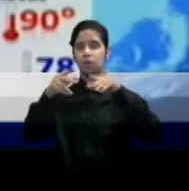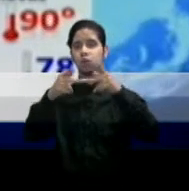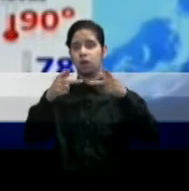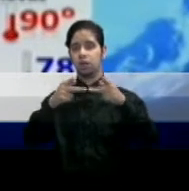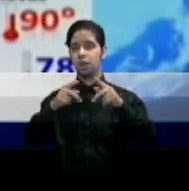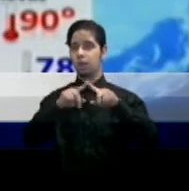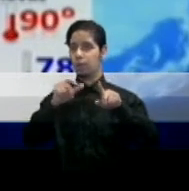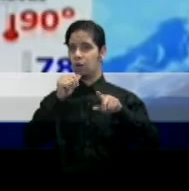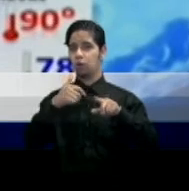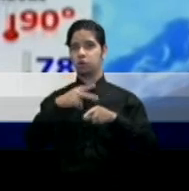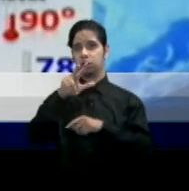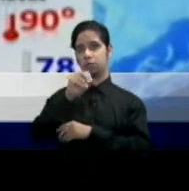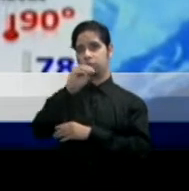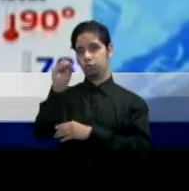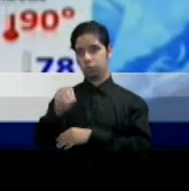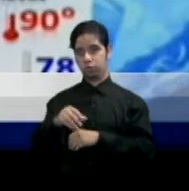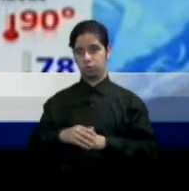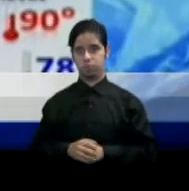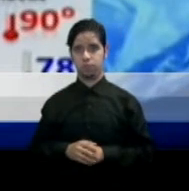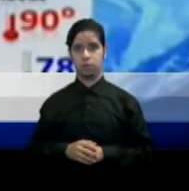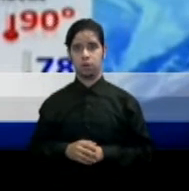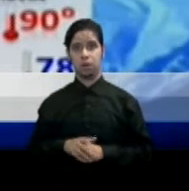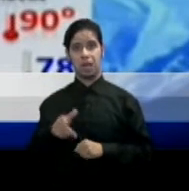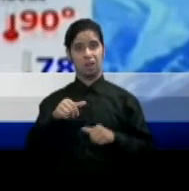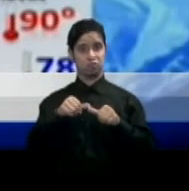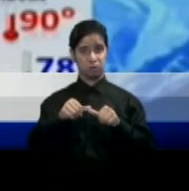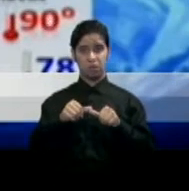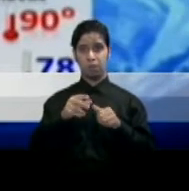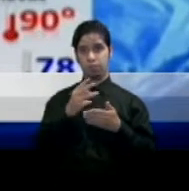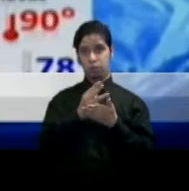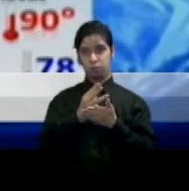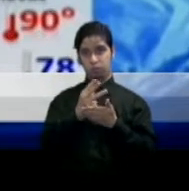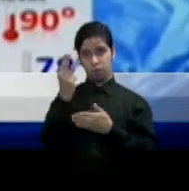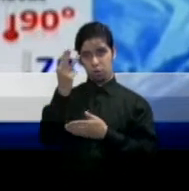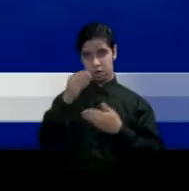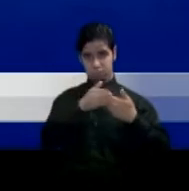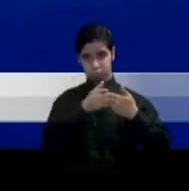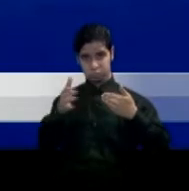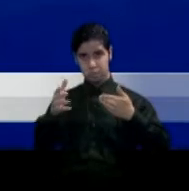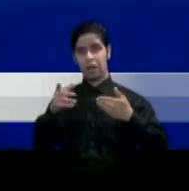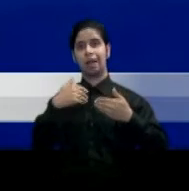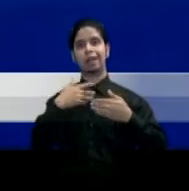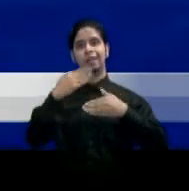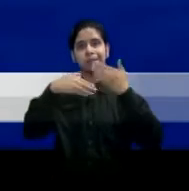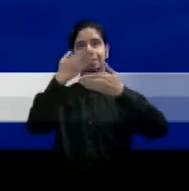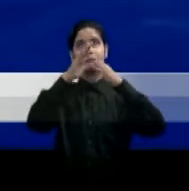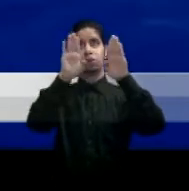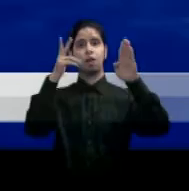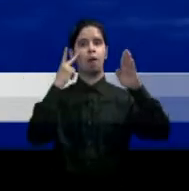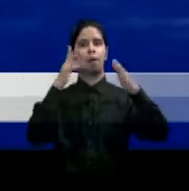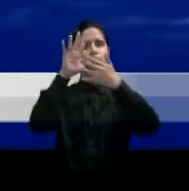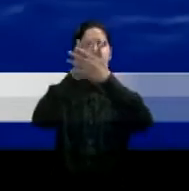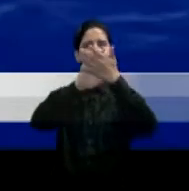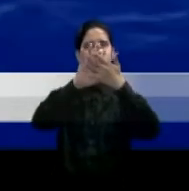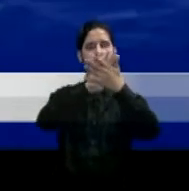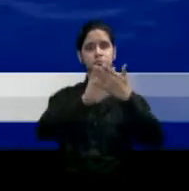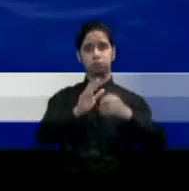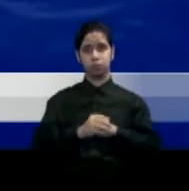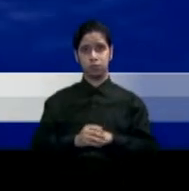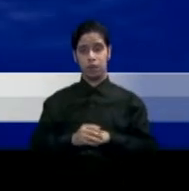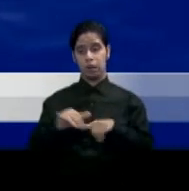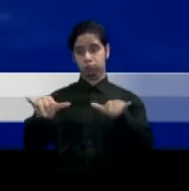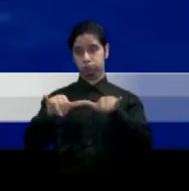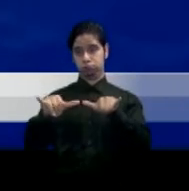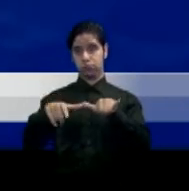partir del miércoles continuarán los cielos brumosos. Por otro lado, las condiciones marítimas siguen peligrosas con olas de hasta 5 pies de